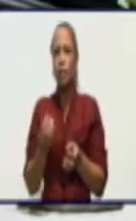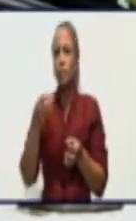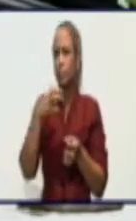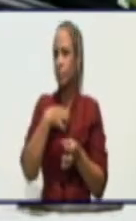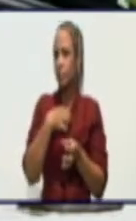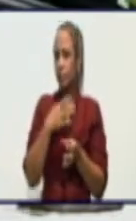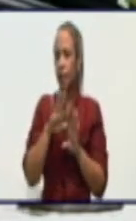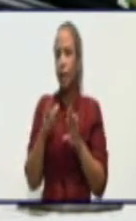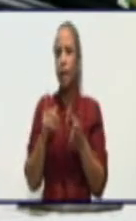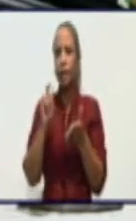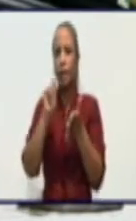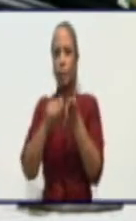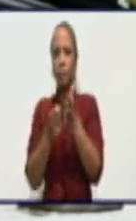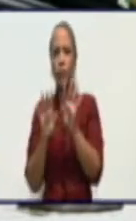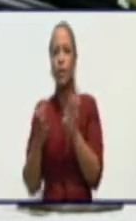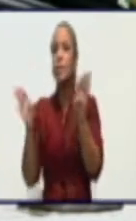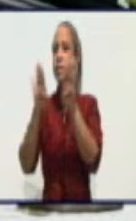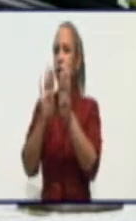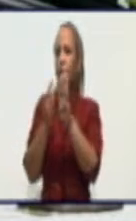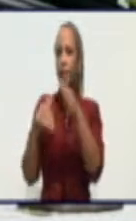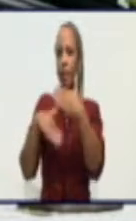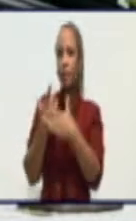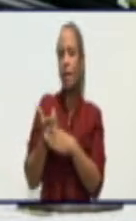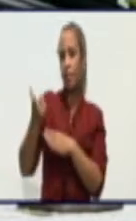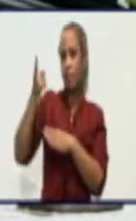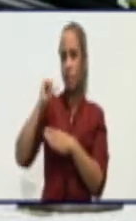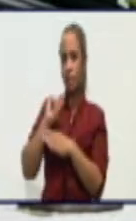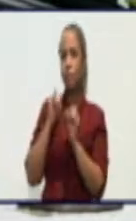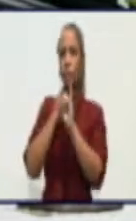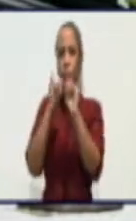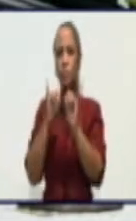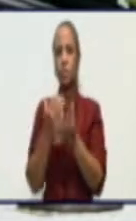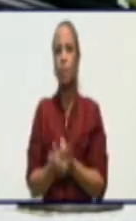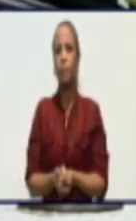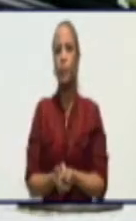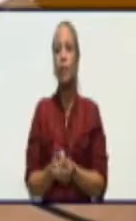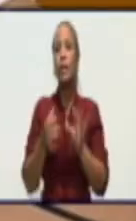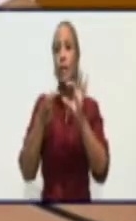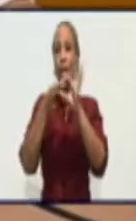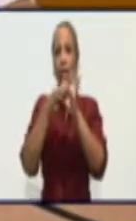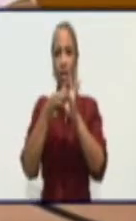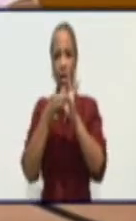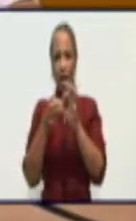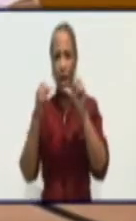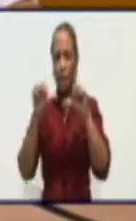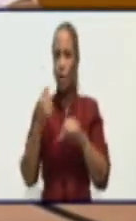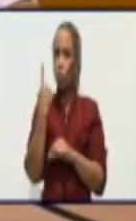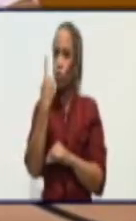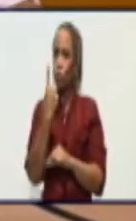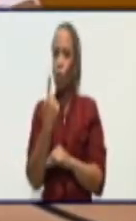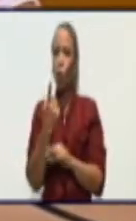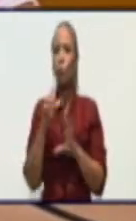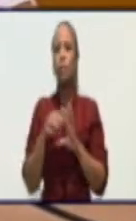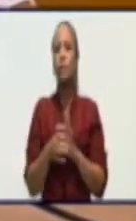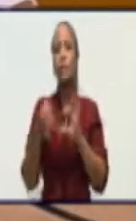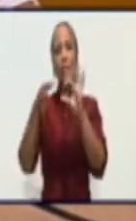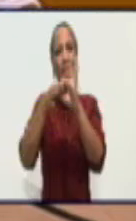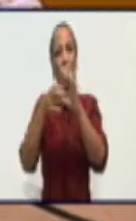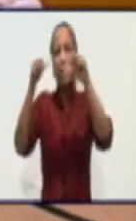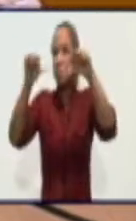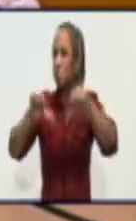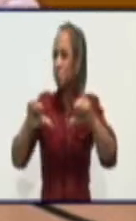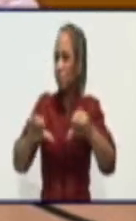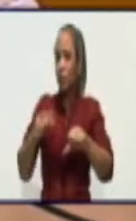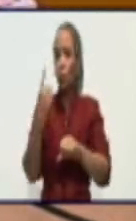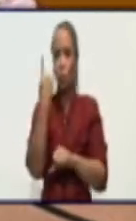del cierre del día de ayer. De graves, tenemos un solo caso grave y tenemos un caso crítico. No tenemos